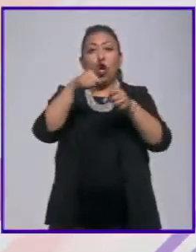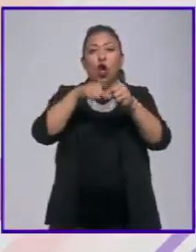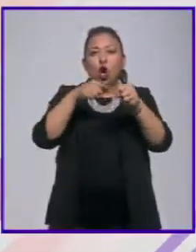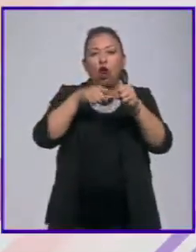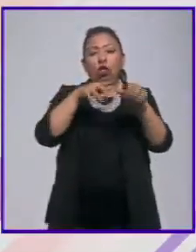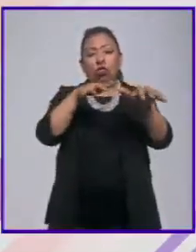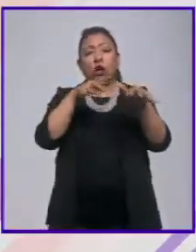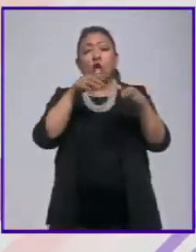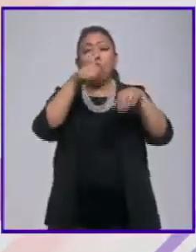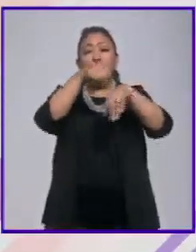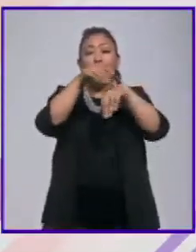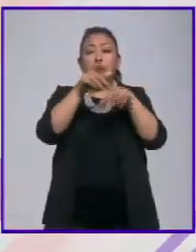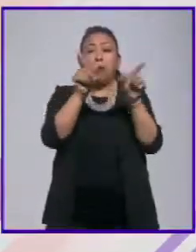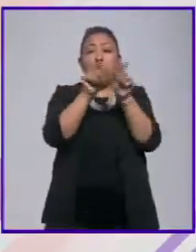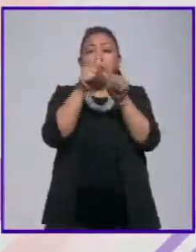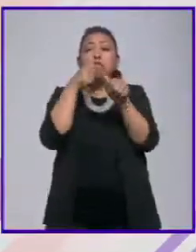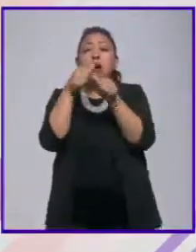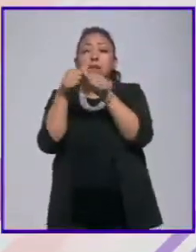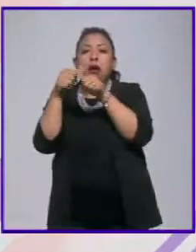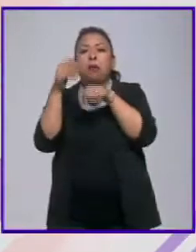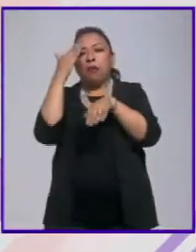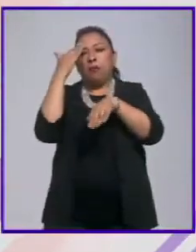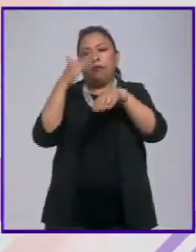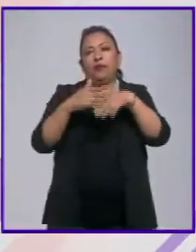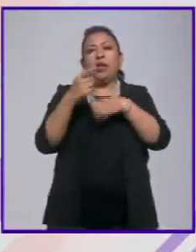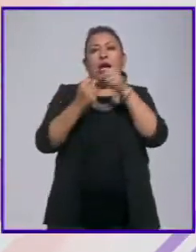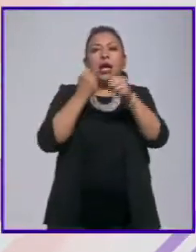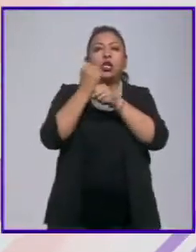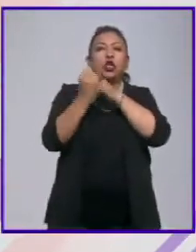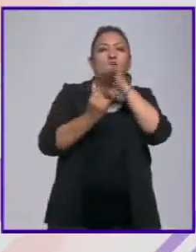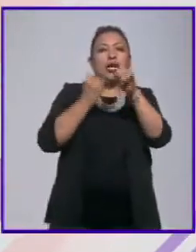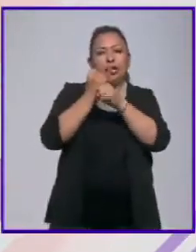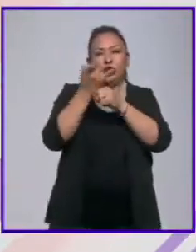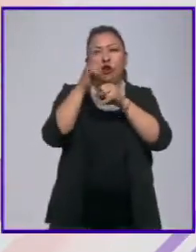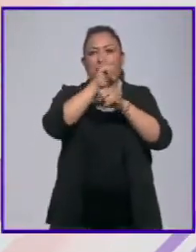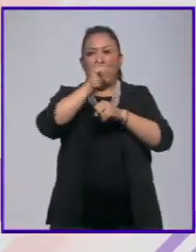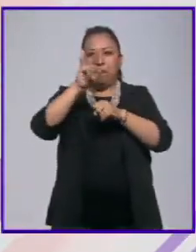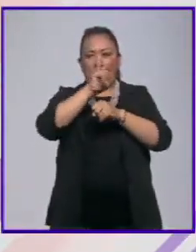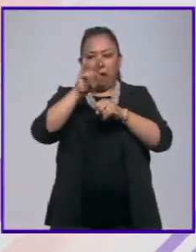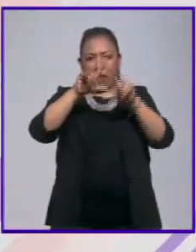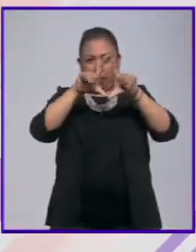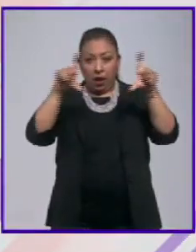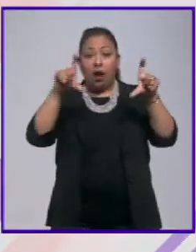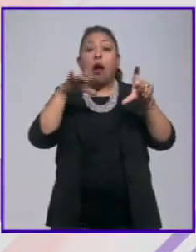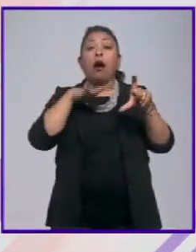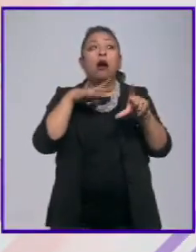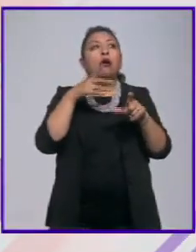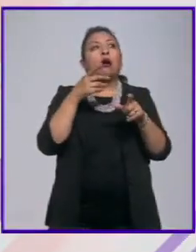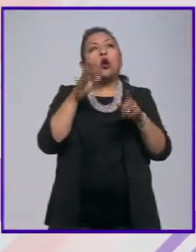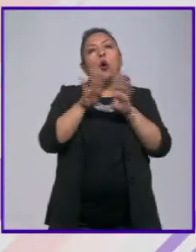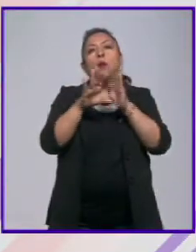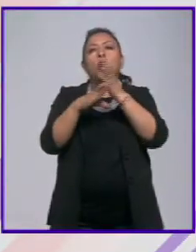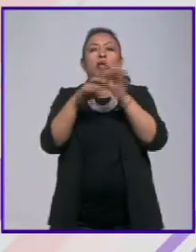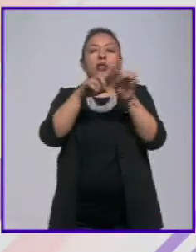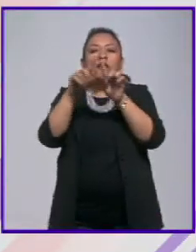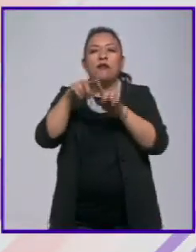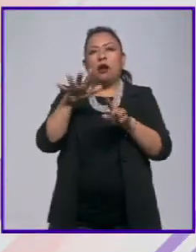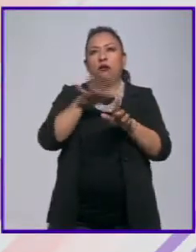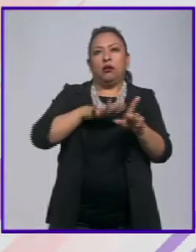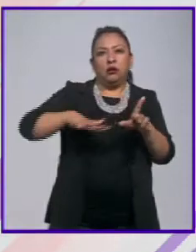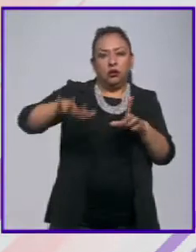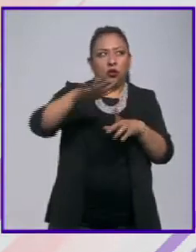numeración y abreviaciones conmemoran el año internacional de esta herramienta que ha permitido crear los objetos que nos rodean